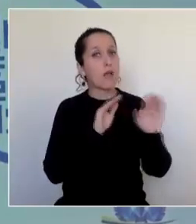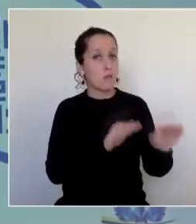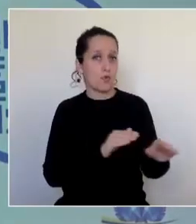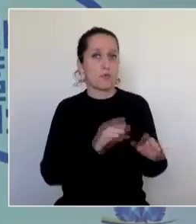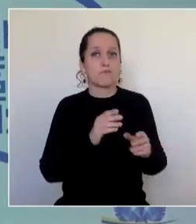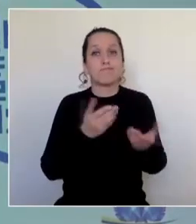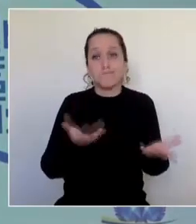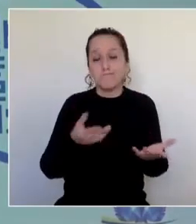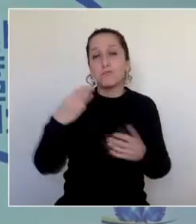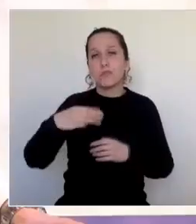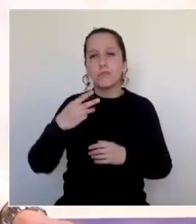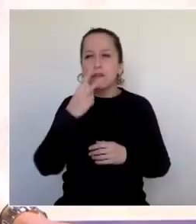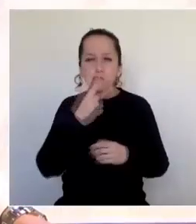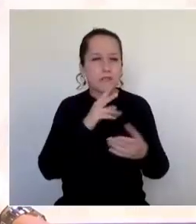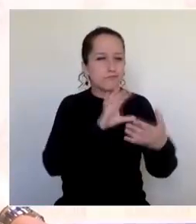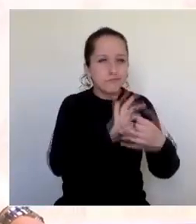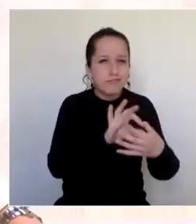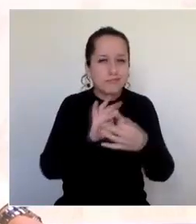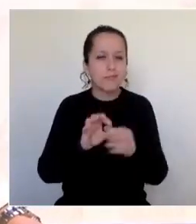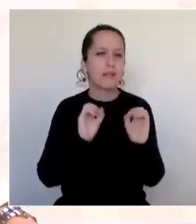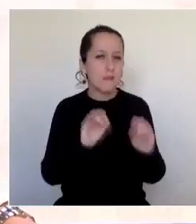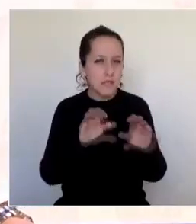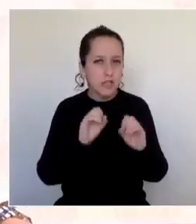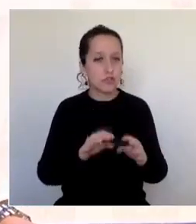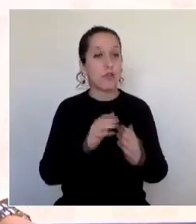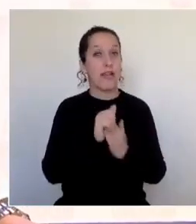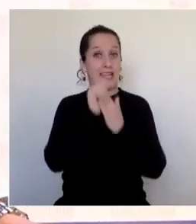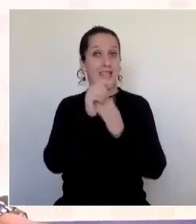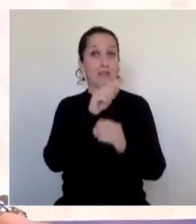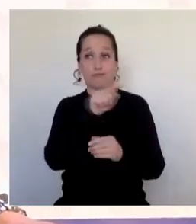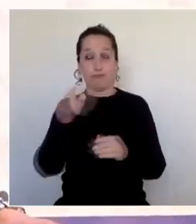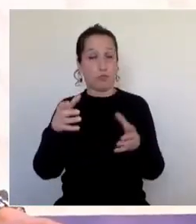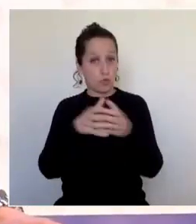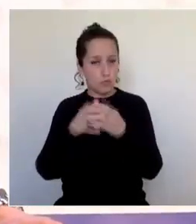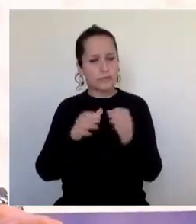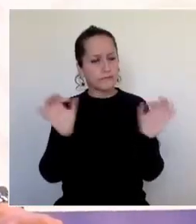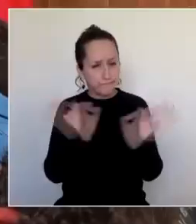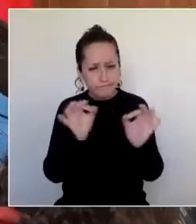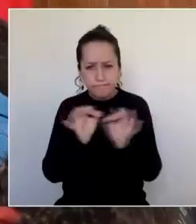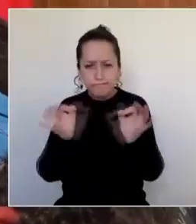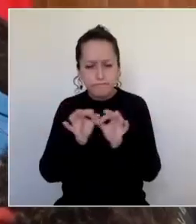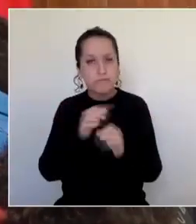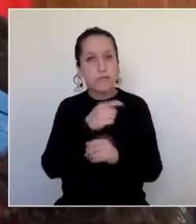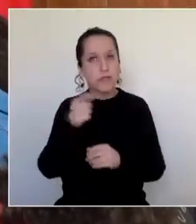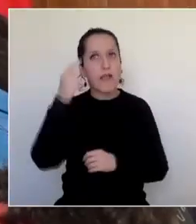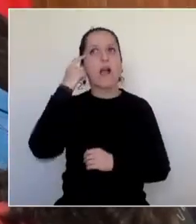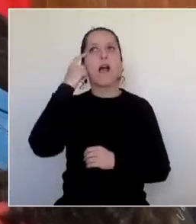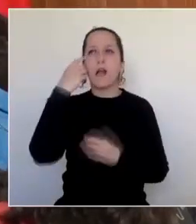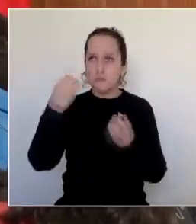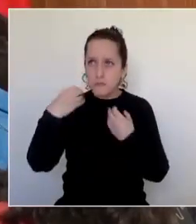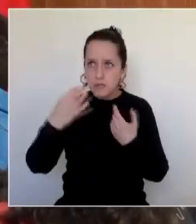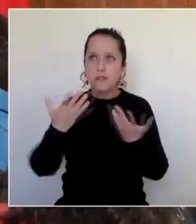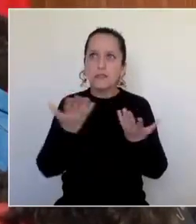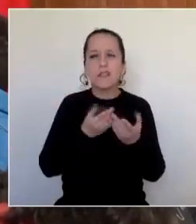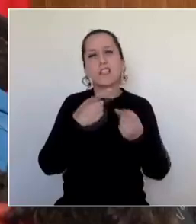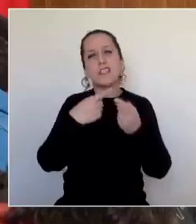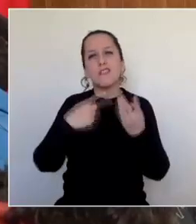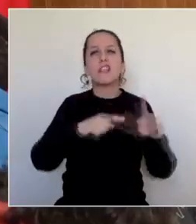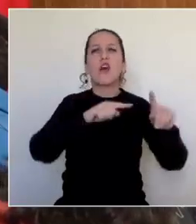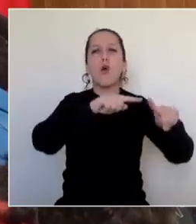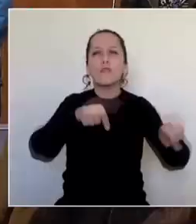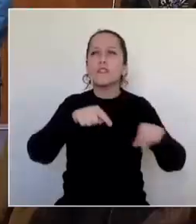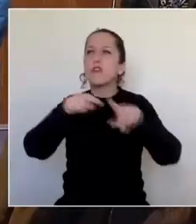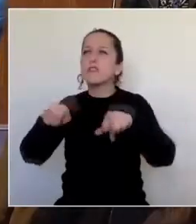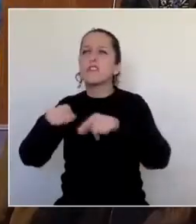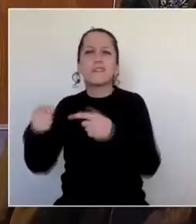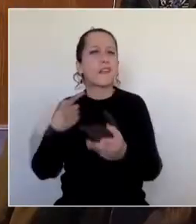por esto que el municipio reconoce y busca a través de la capacitación del liderazgo de las comunidades entregar herramientas de cada una de sus oficinas